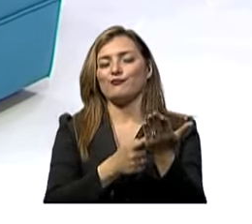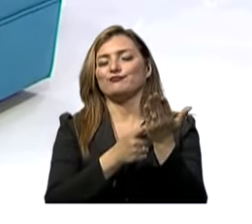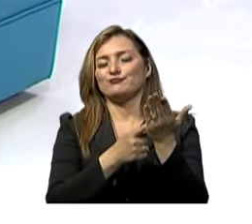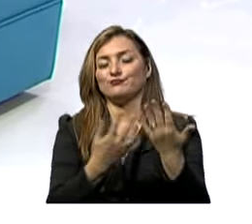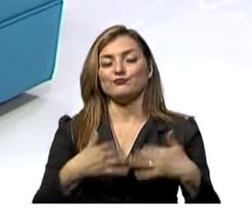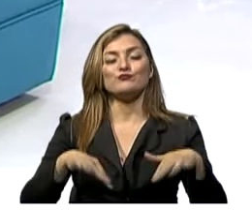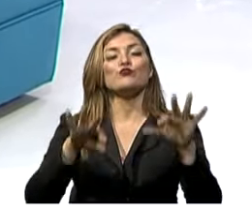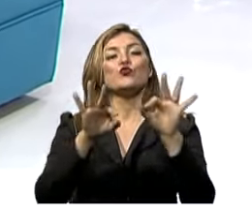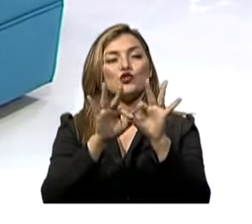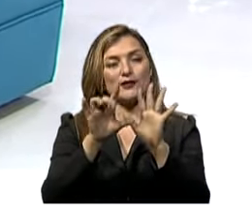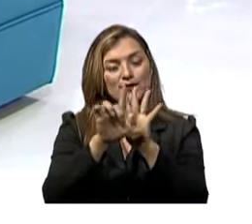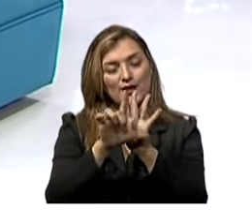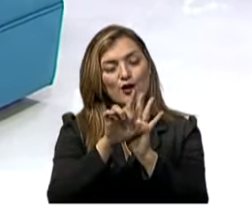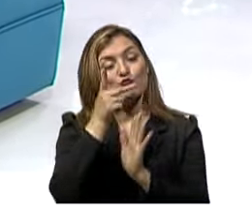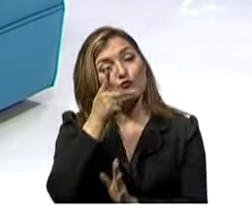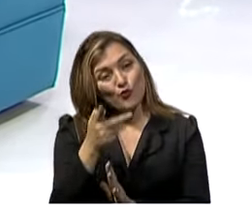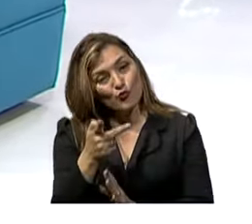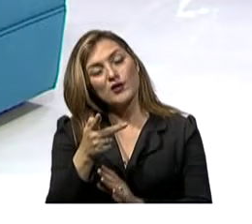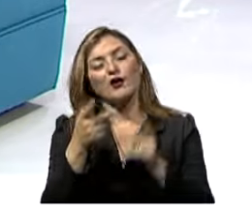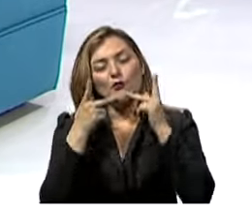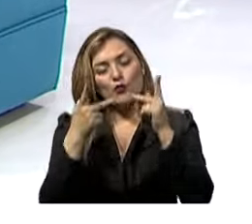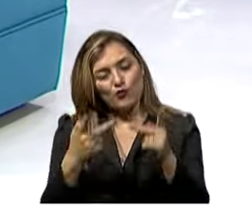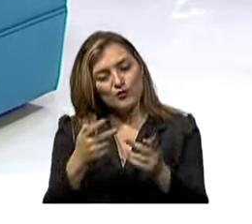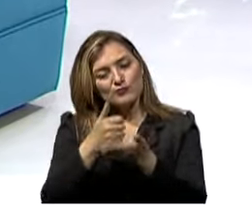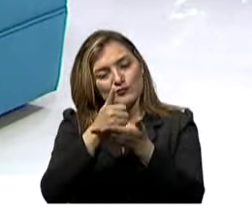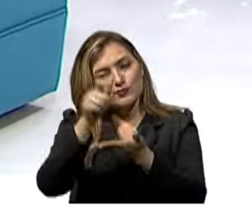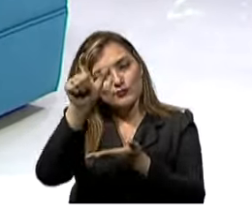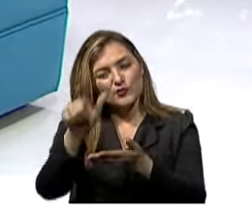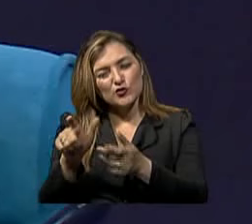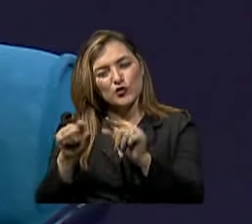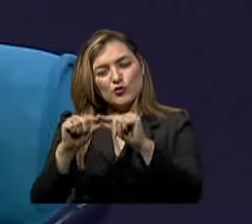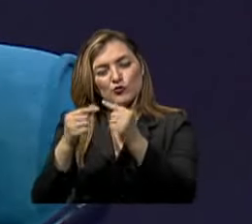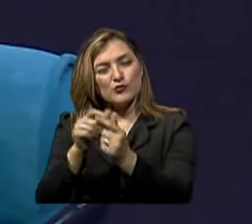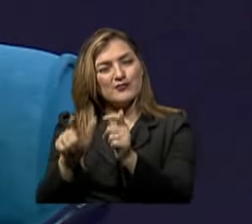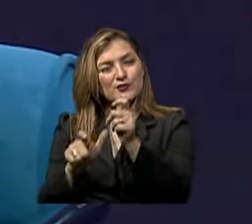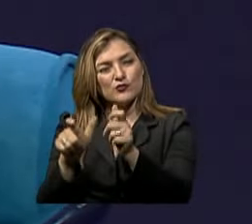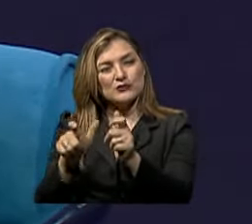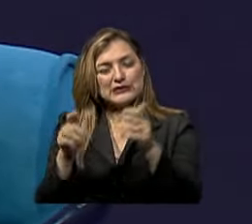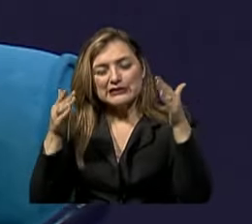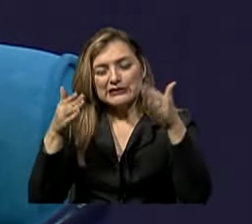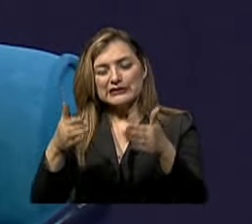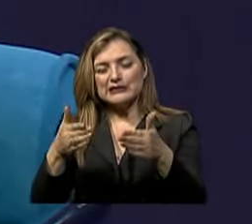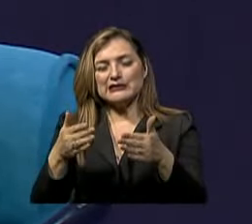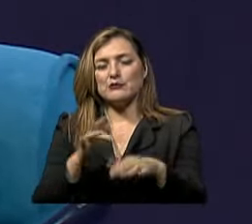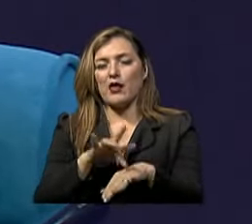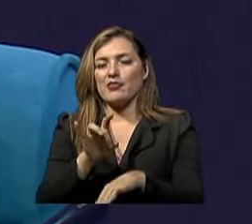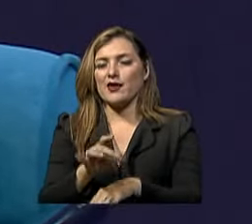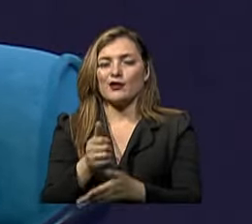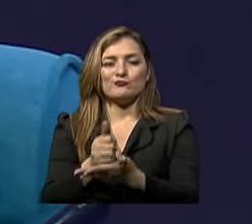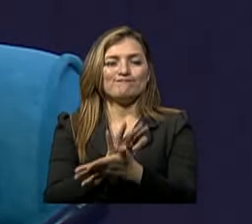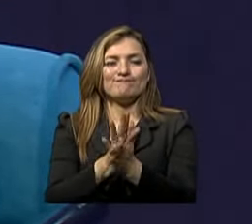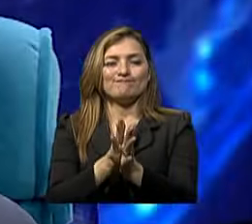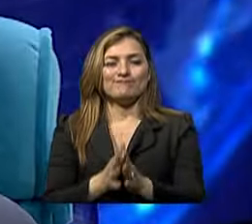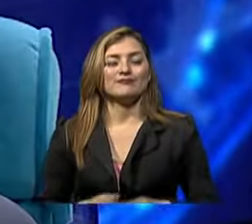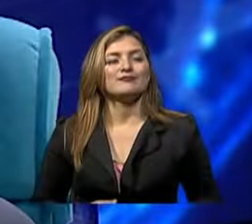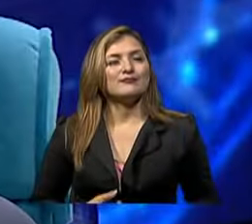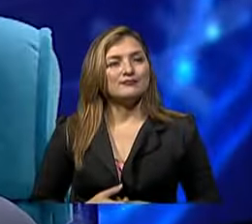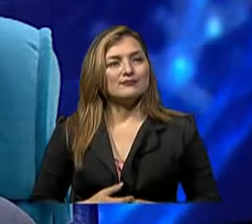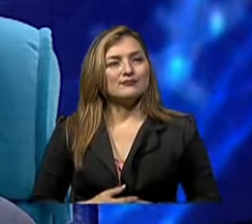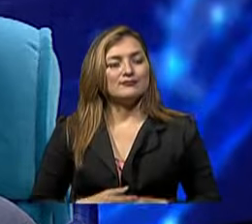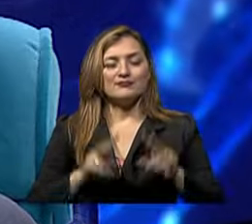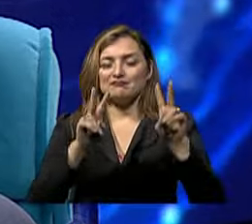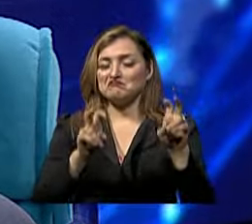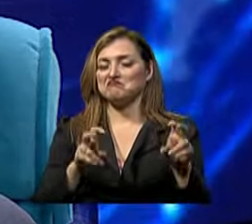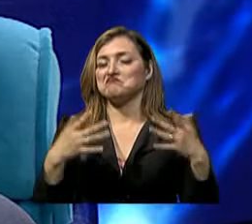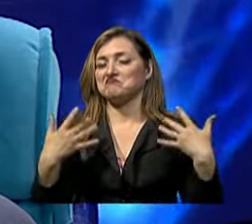política De salud pública Para tratar de ayudar A esa población fumadora Que está en el abandono Al momento Este es un tema